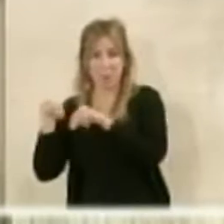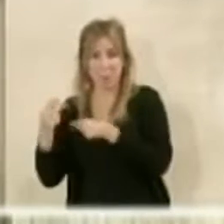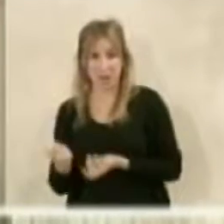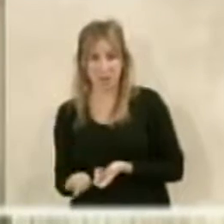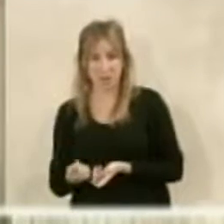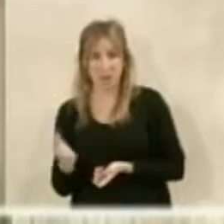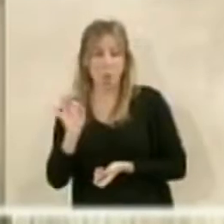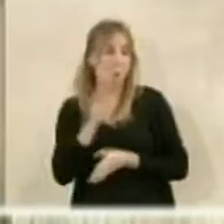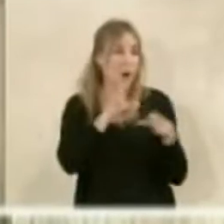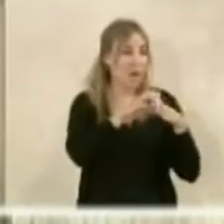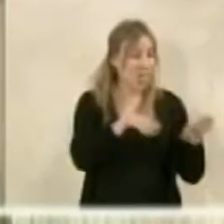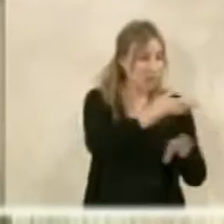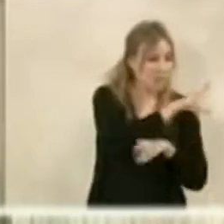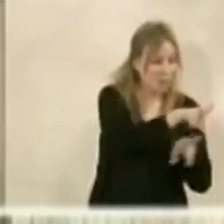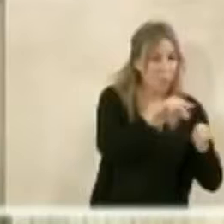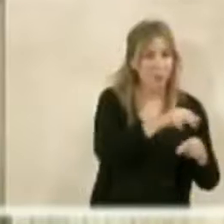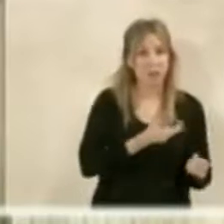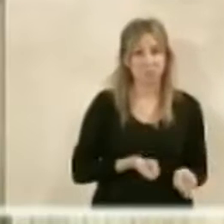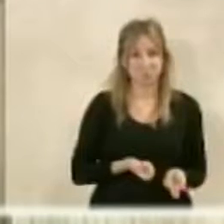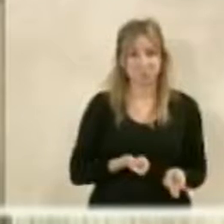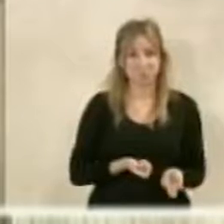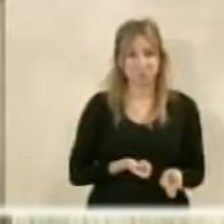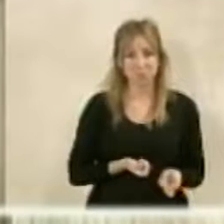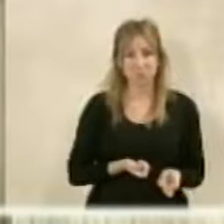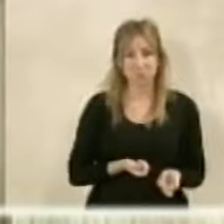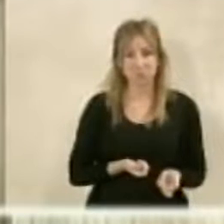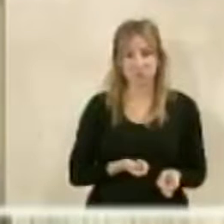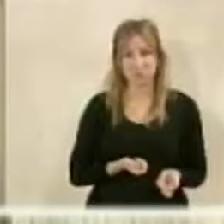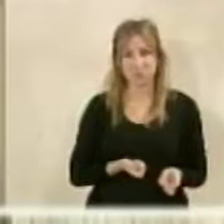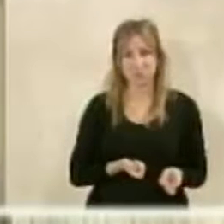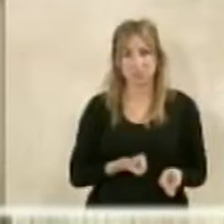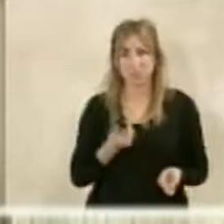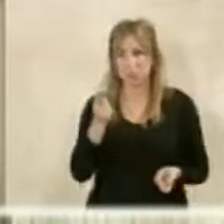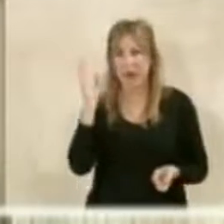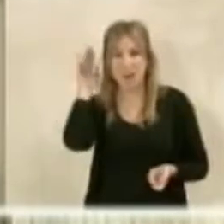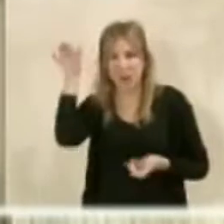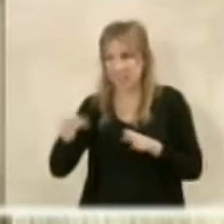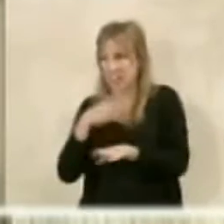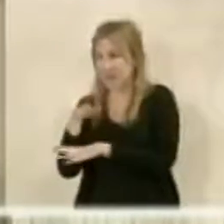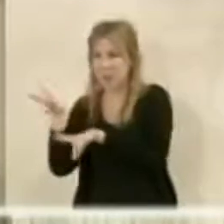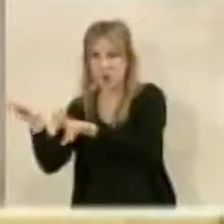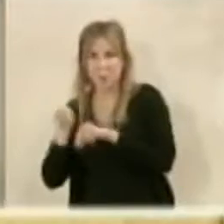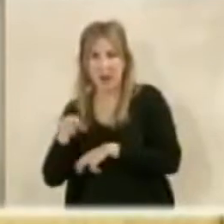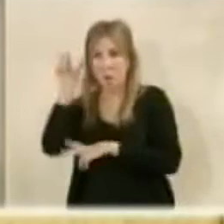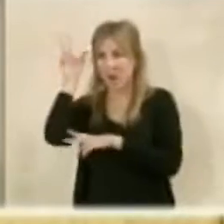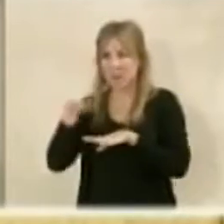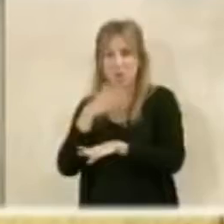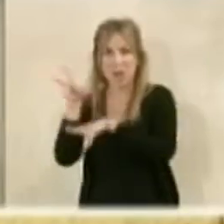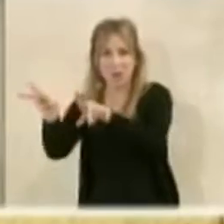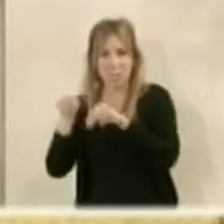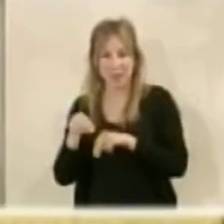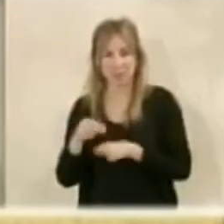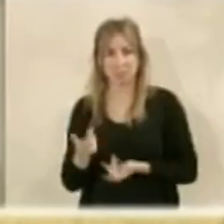que teníamos que ir a comprar a Granada, yo creo que teníamos que ir a comprar incluso a Roqueta, a Elegido. Eso ha sido lo que